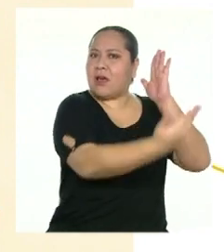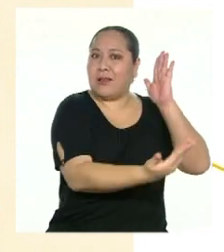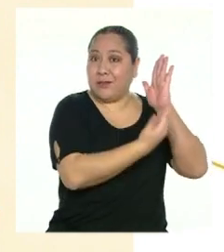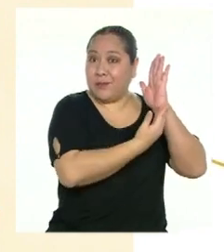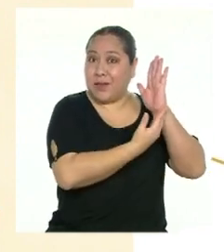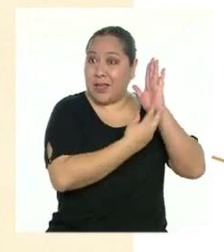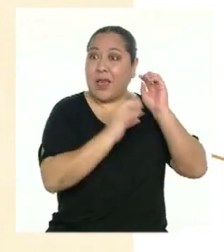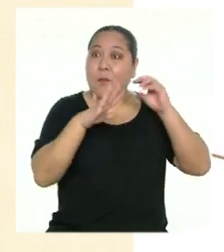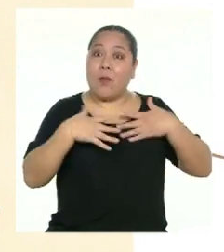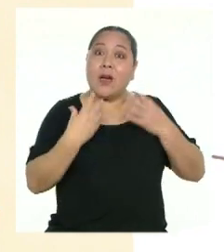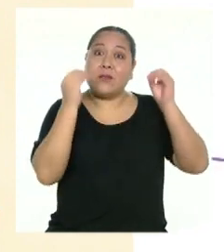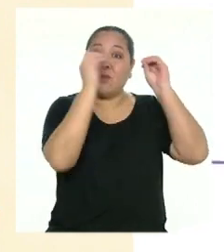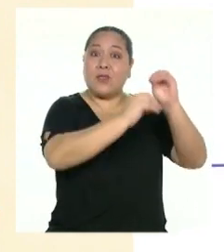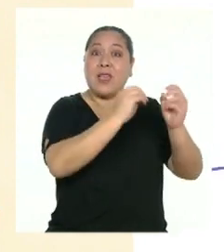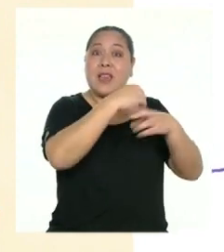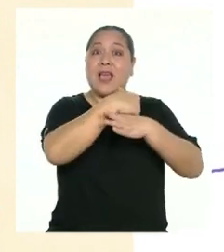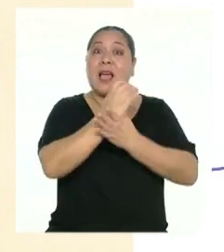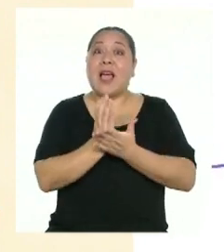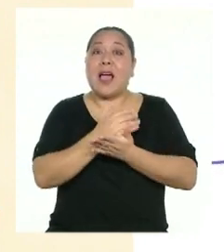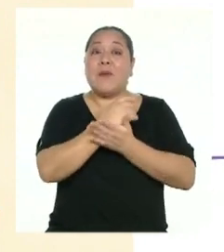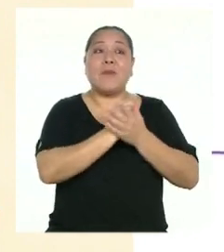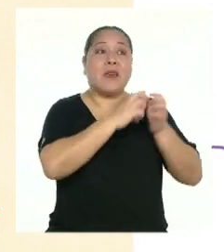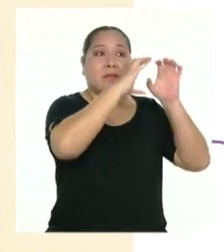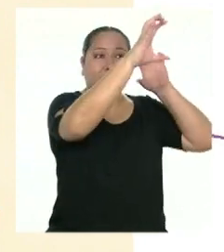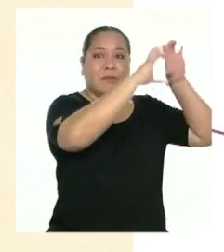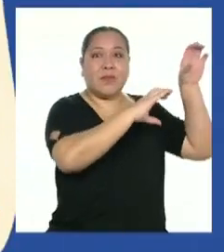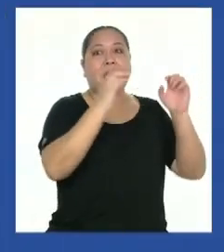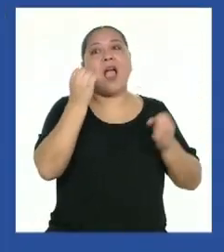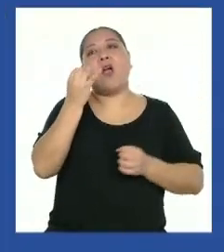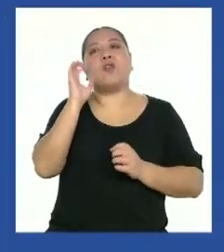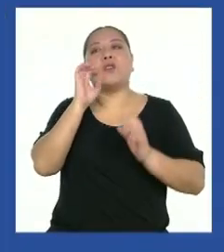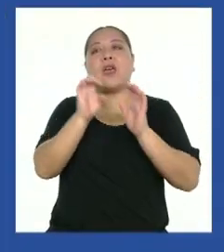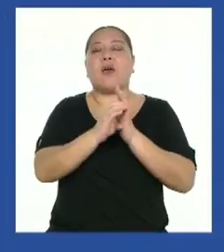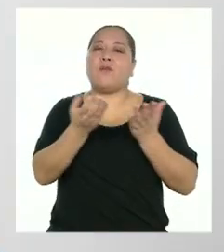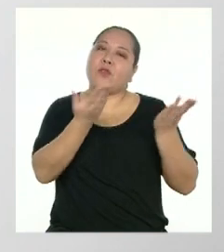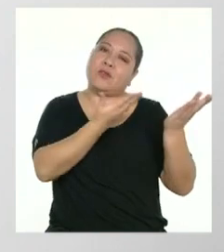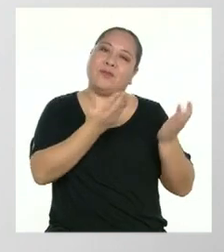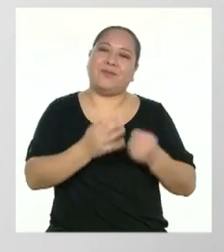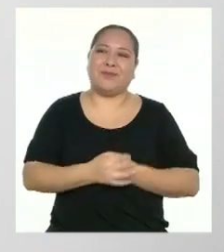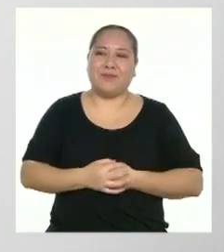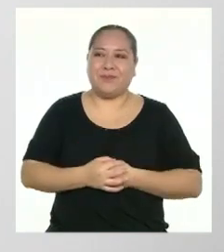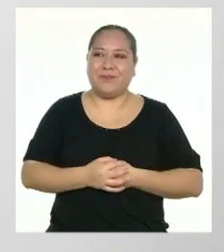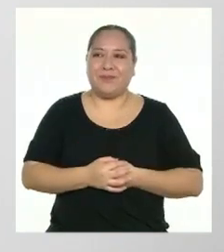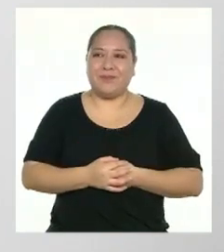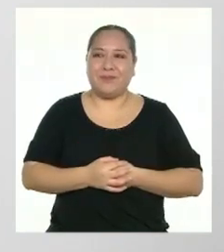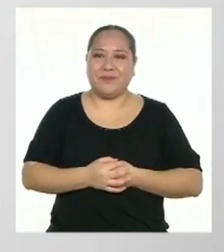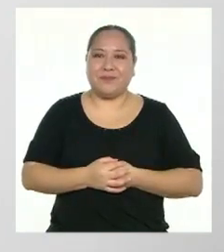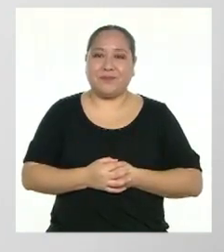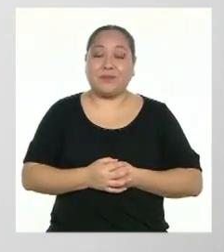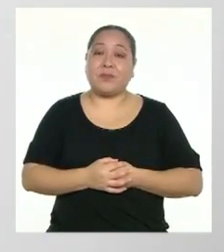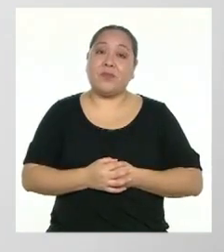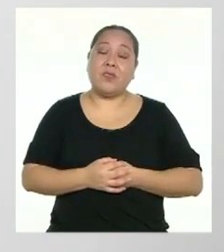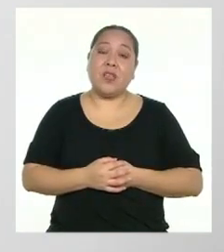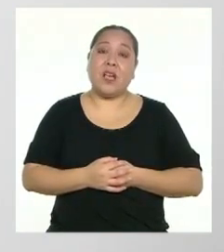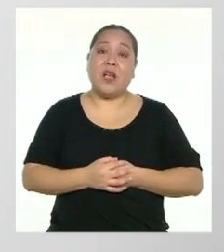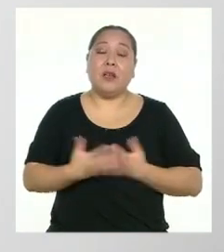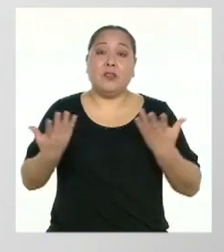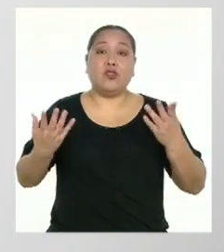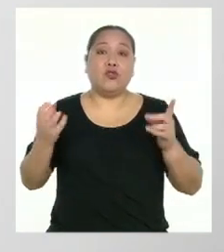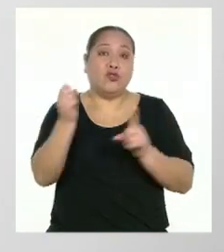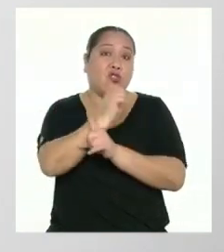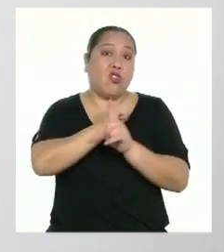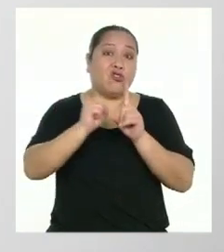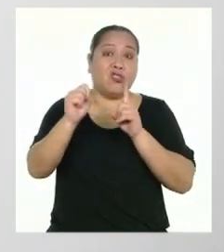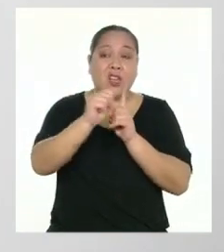determinar las secciones. Algunos ejemplos son... Sección de sociales. Dedicada a las